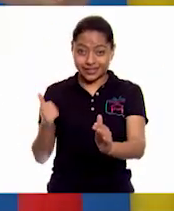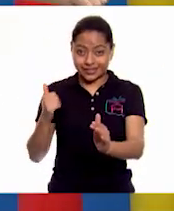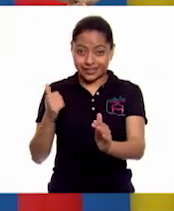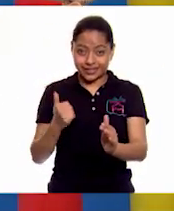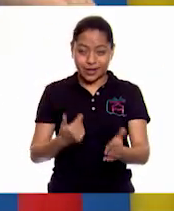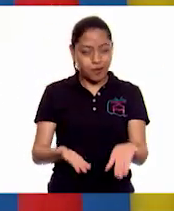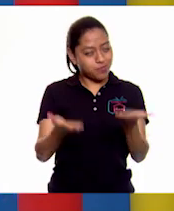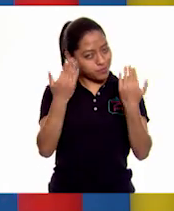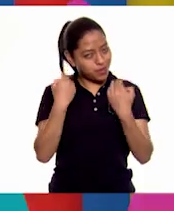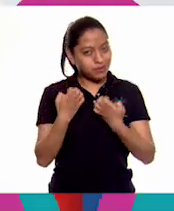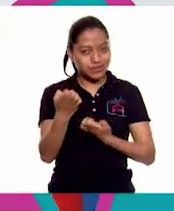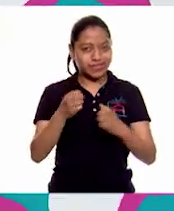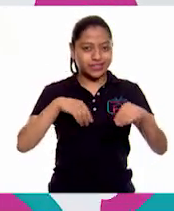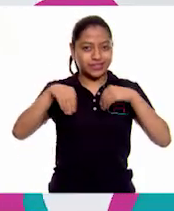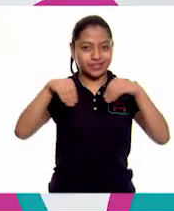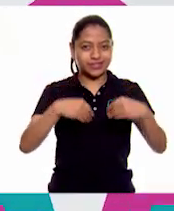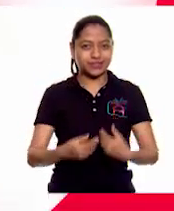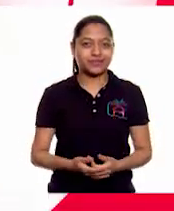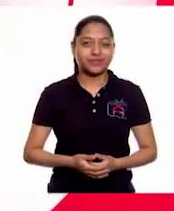a movernos un poco.